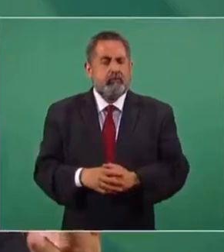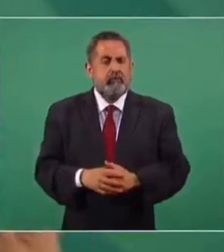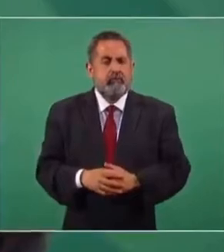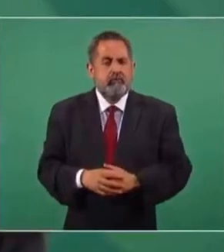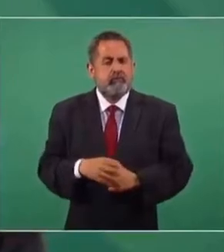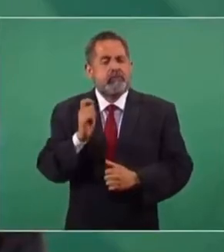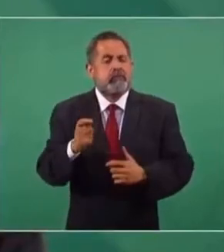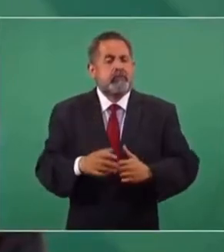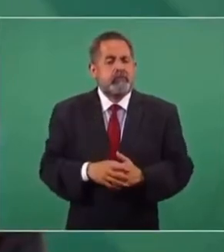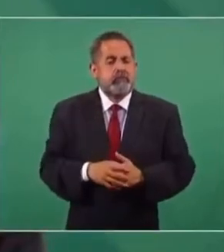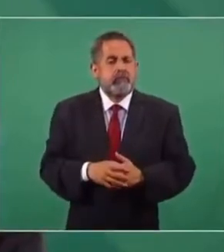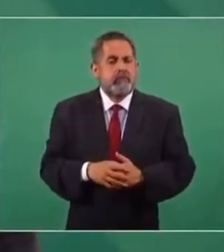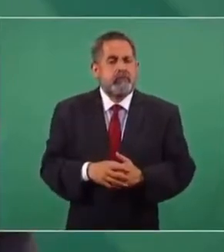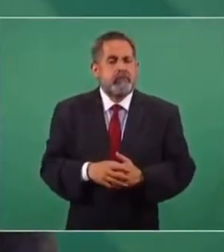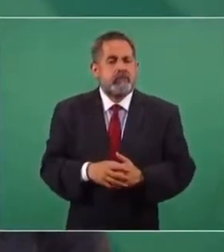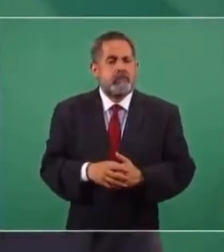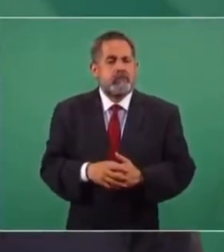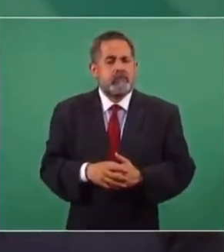¿Qué?